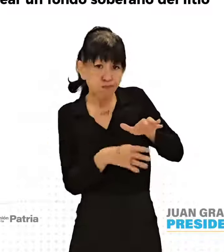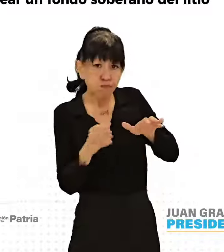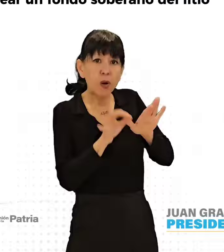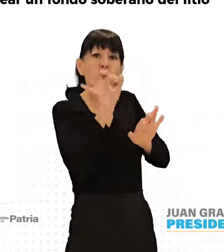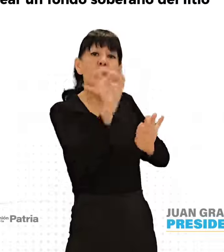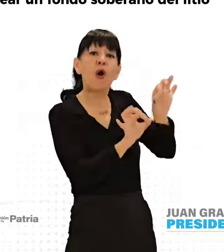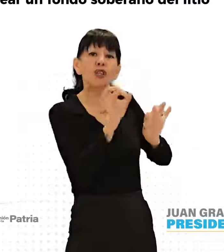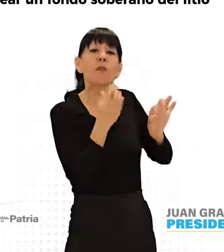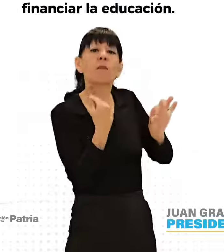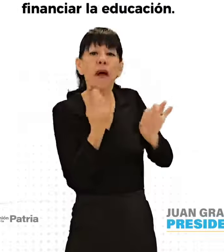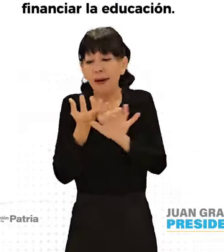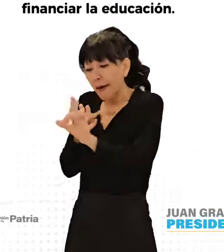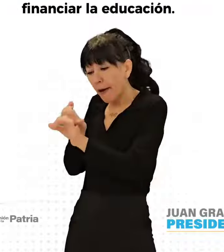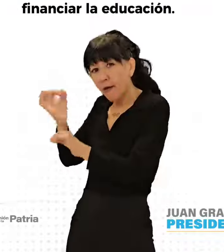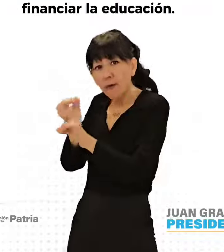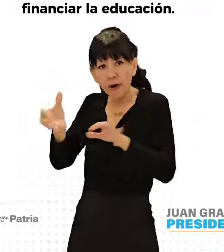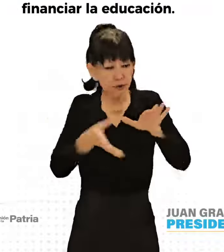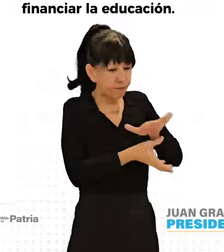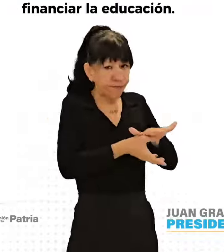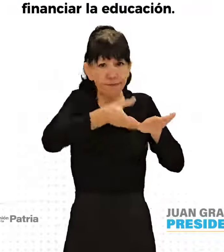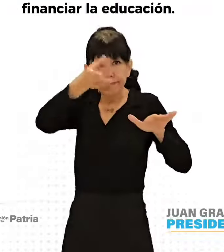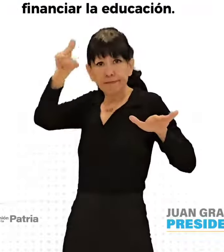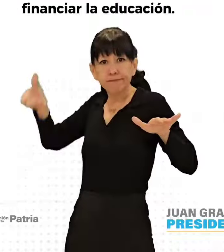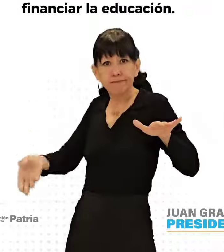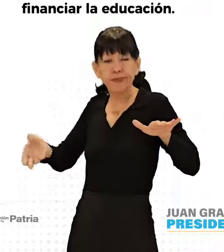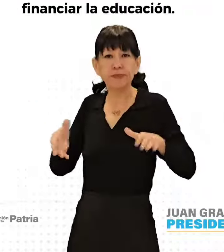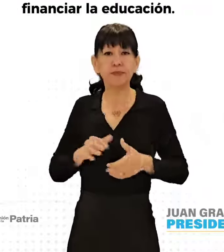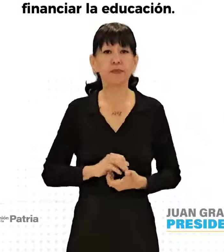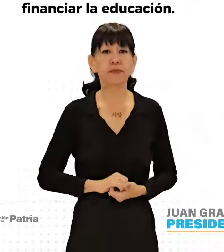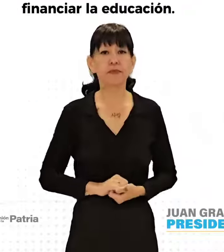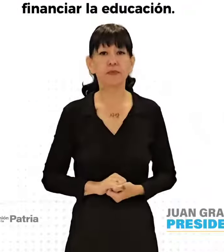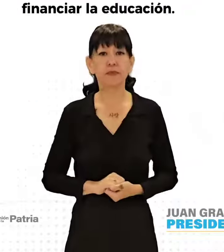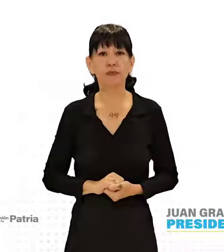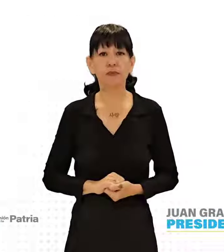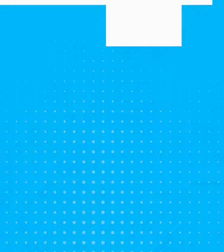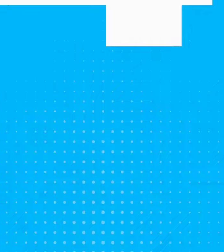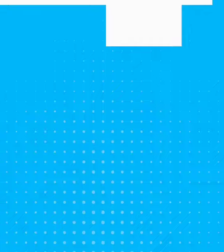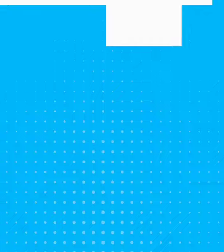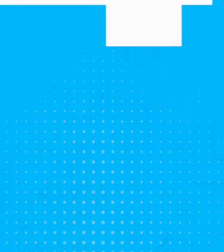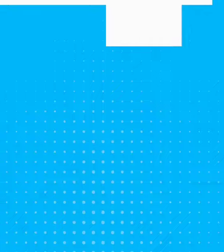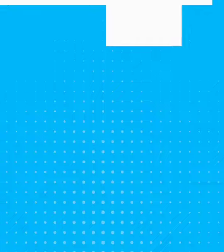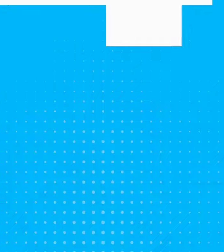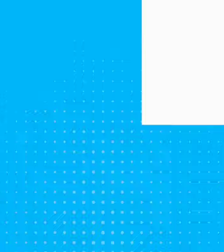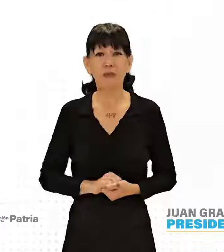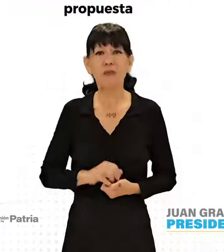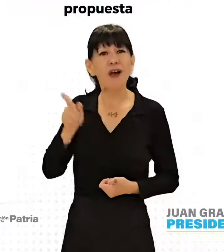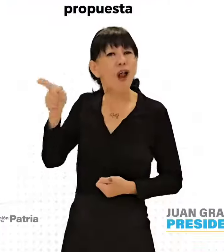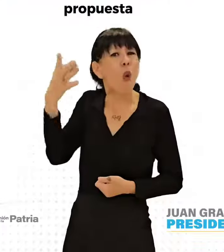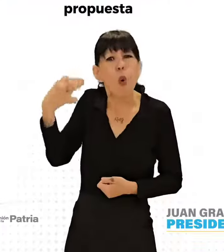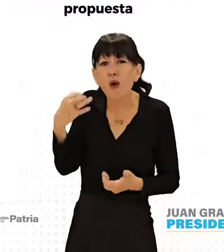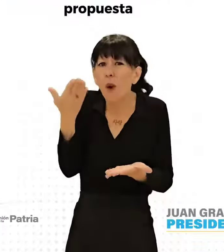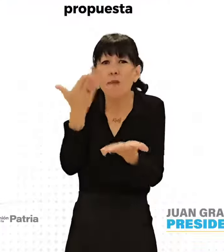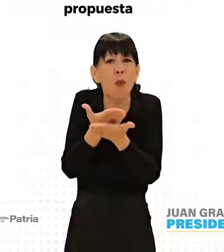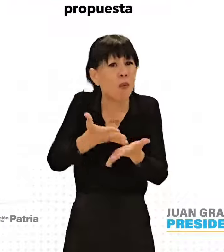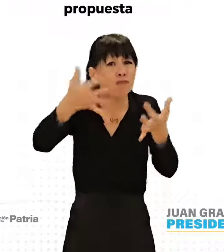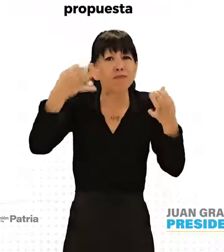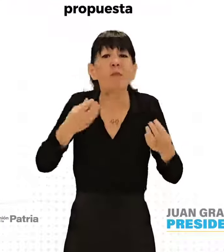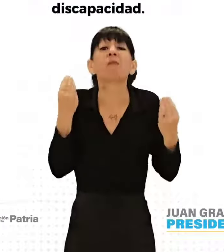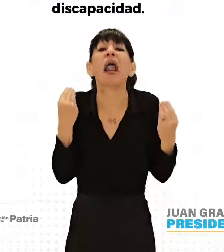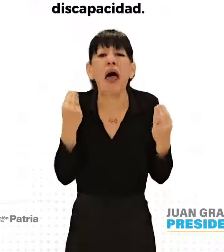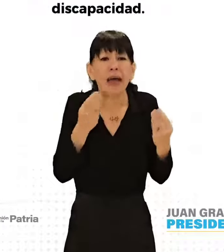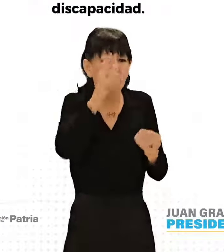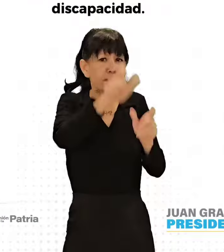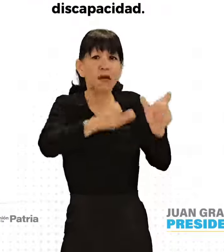un Fondo Soberano del Litio dedicado exclusivamente para financiar la educación. 4. Es el único que tiene